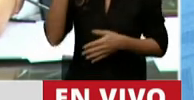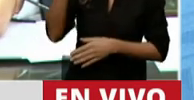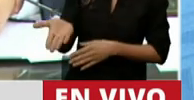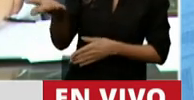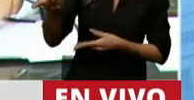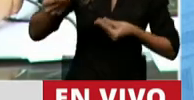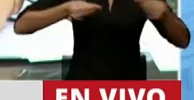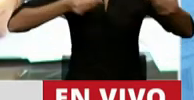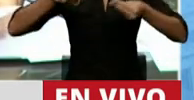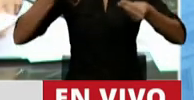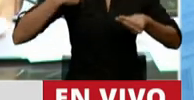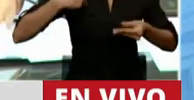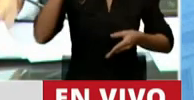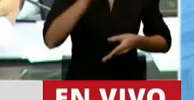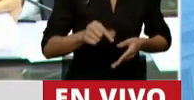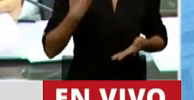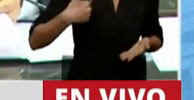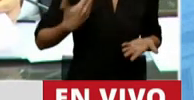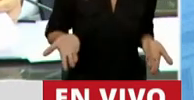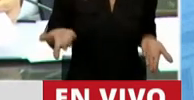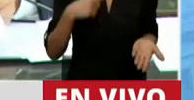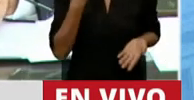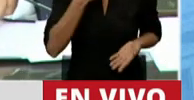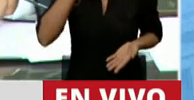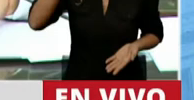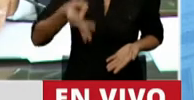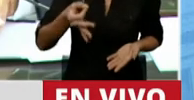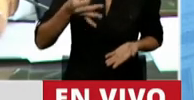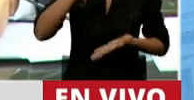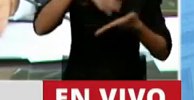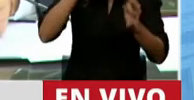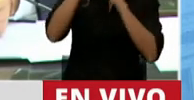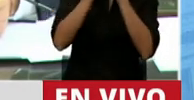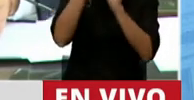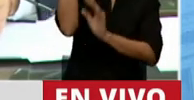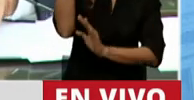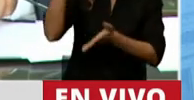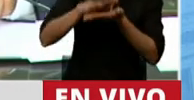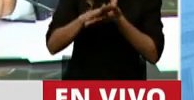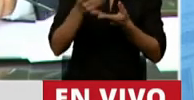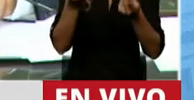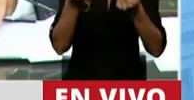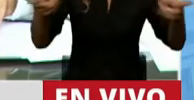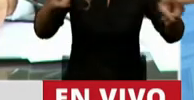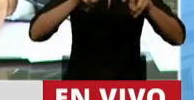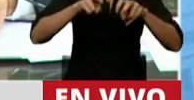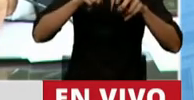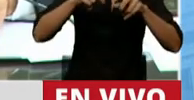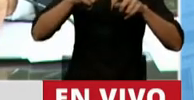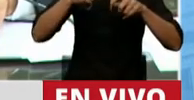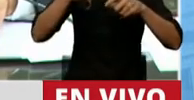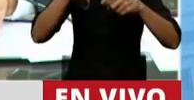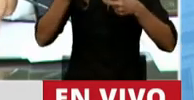nosotros queríamos saber los ingresos, cómo han caído los ingresos de este país, cómo están los egresos, cómo son las transferencias